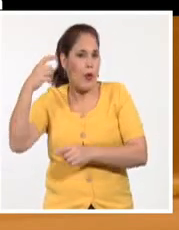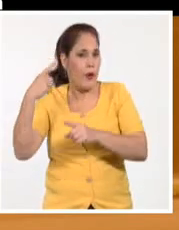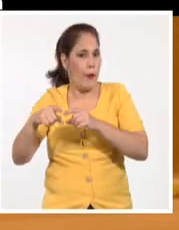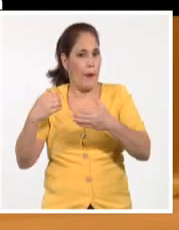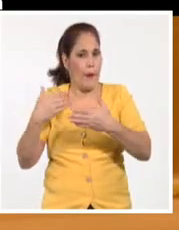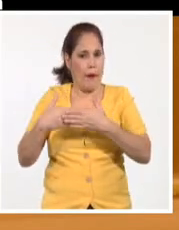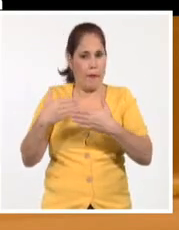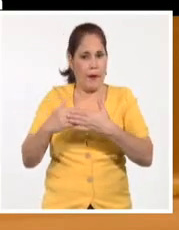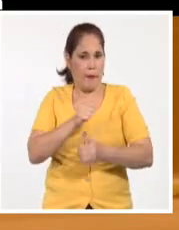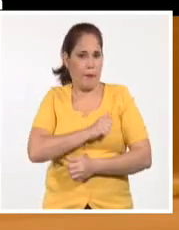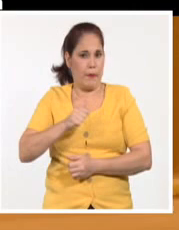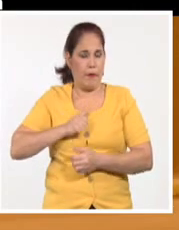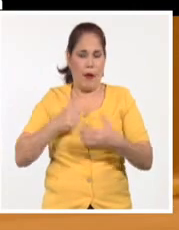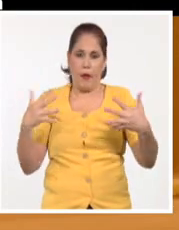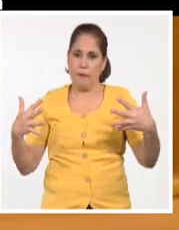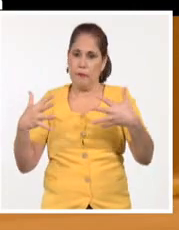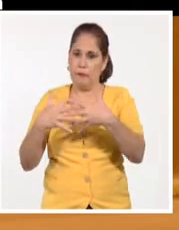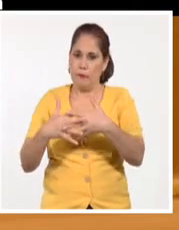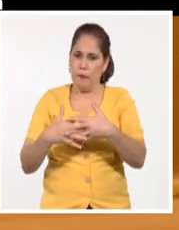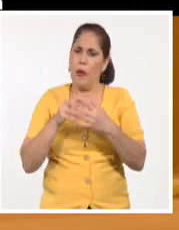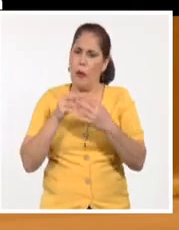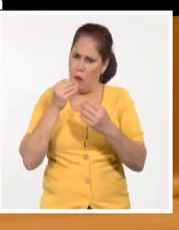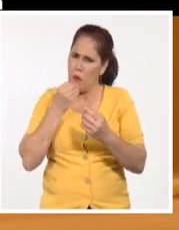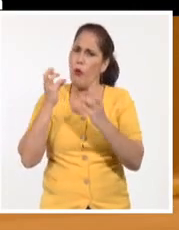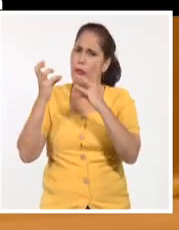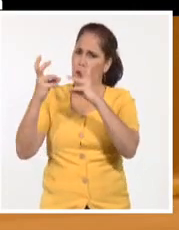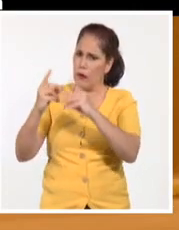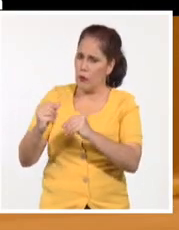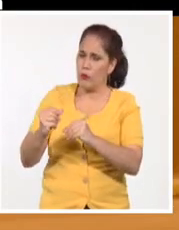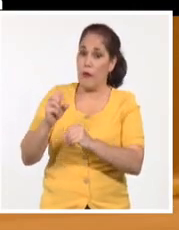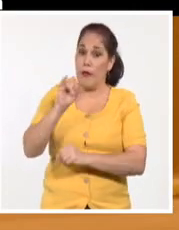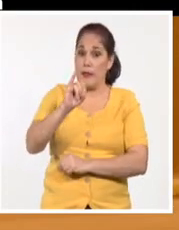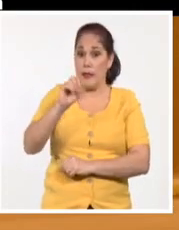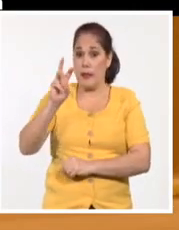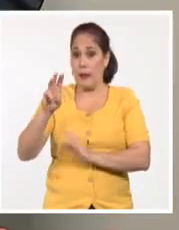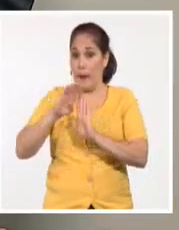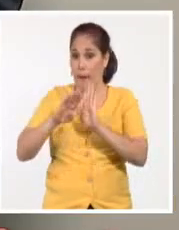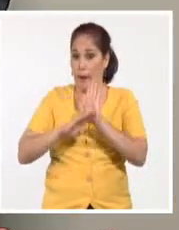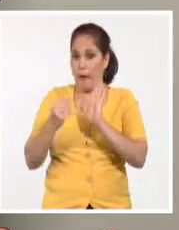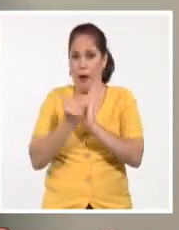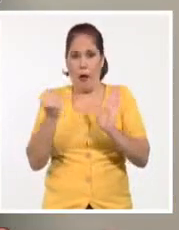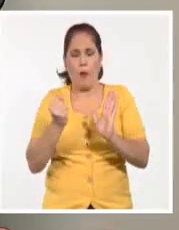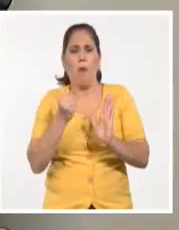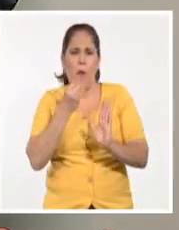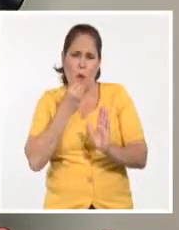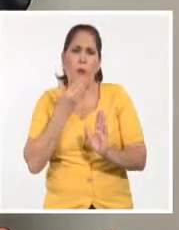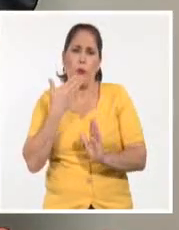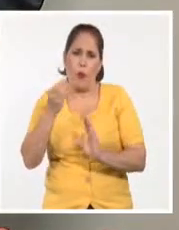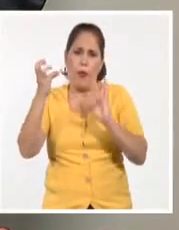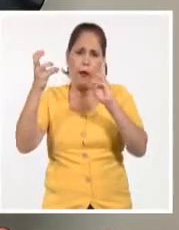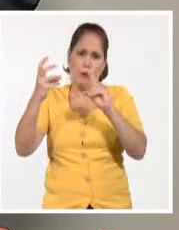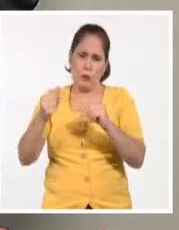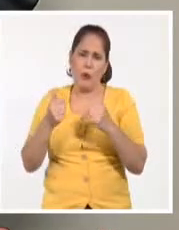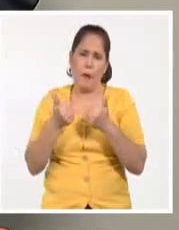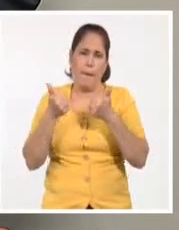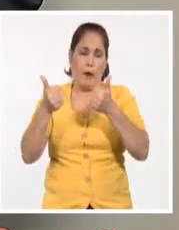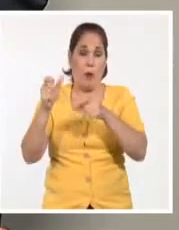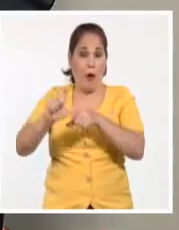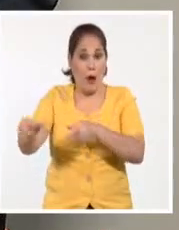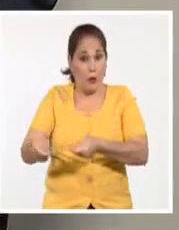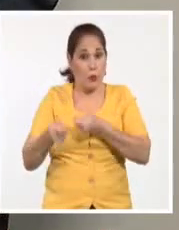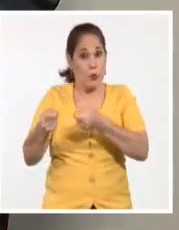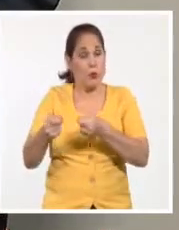se alcancen los resultados esperados con la aplicación de las 63 medidas aprobadas por el gobierno para la agricultura, porque es muy